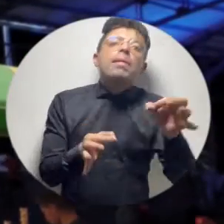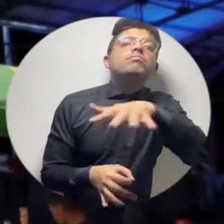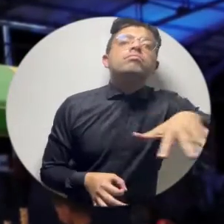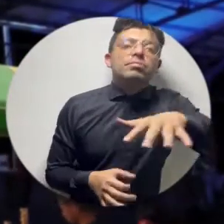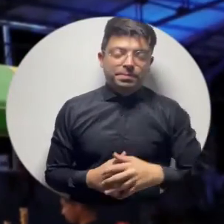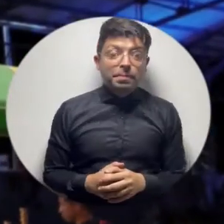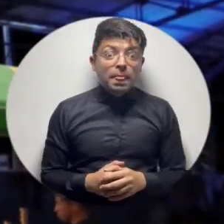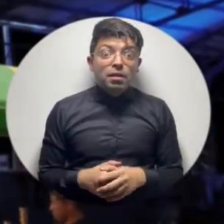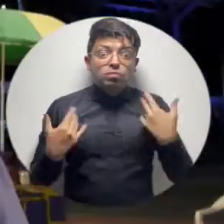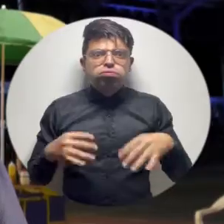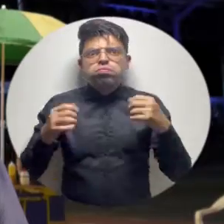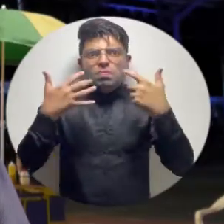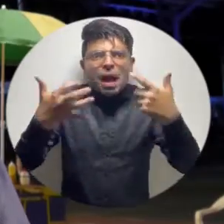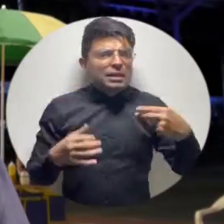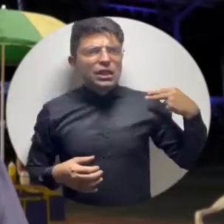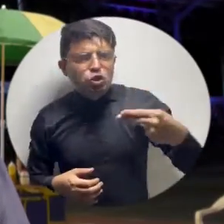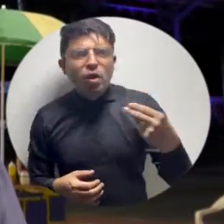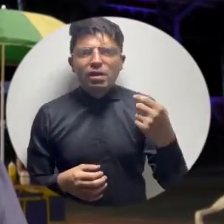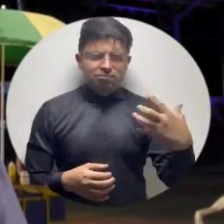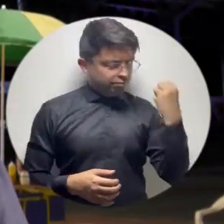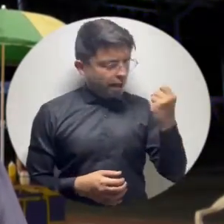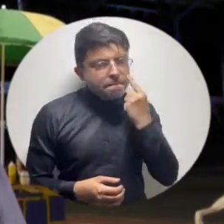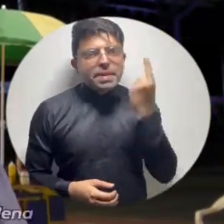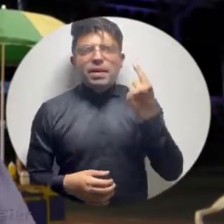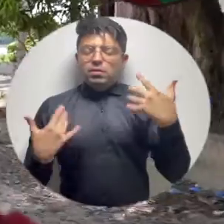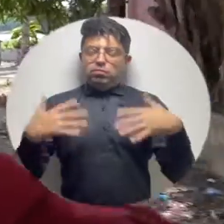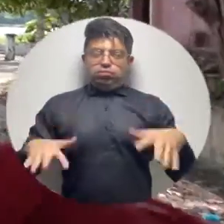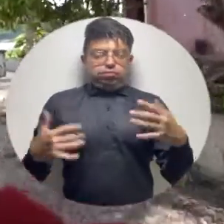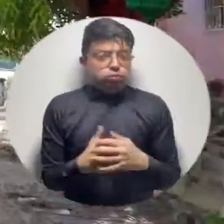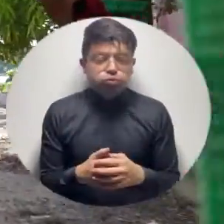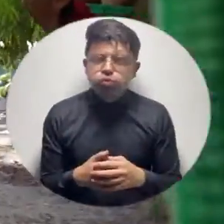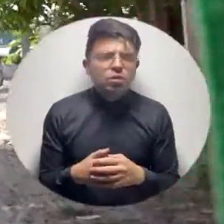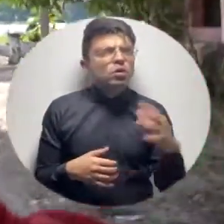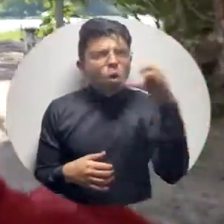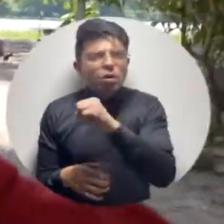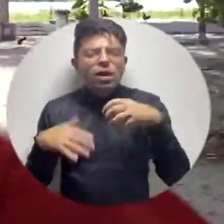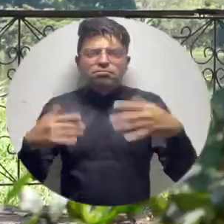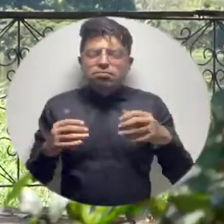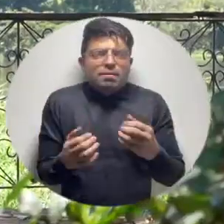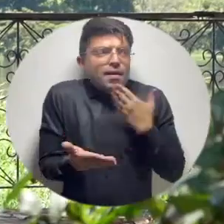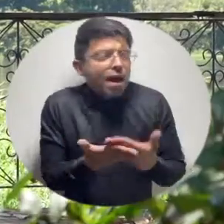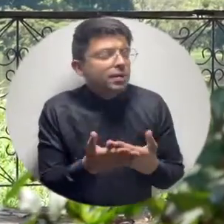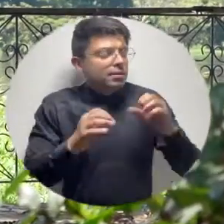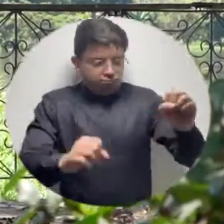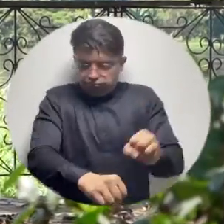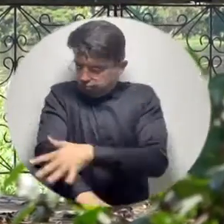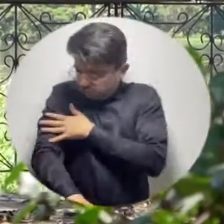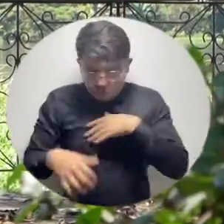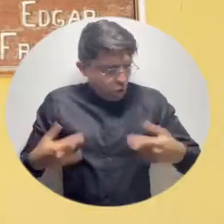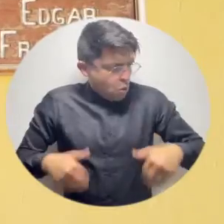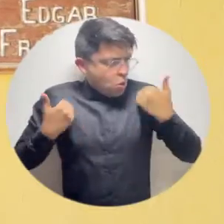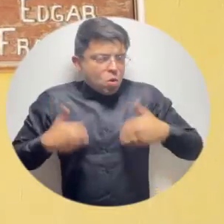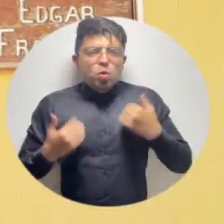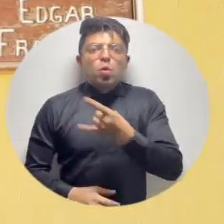un hito en la historia. Yo estoy muy complacido y estoy muy agradecido con lo que ha hecho